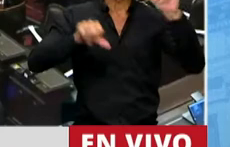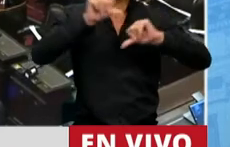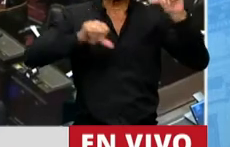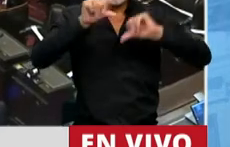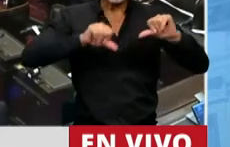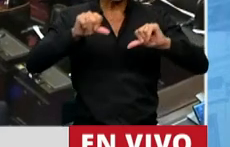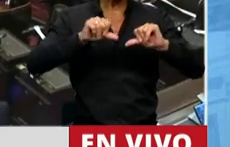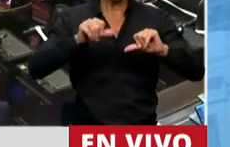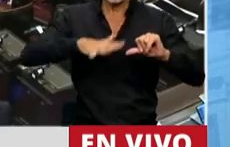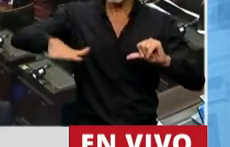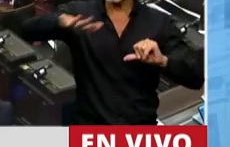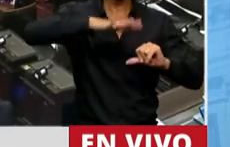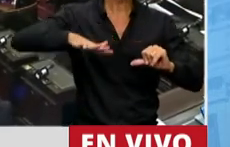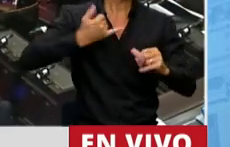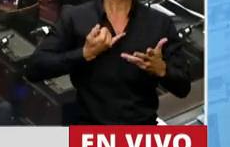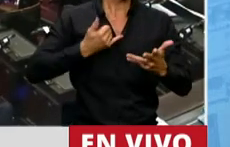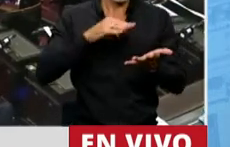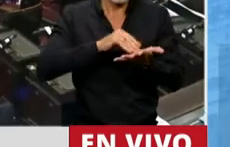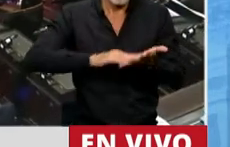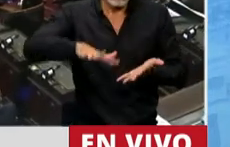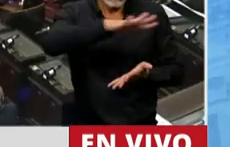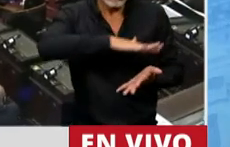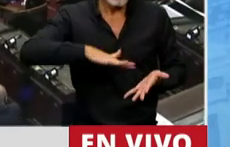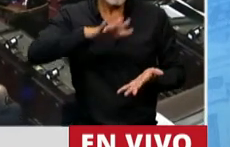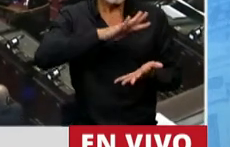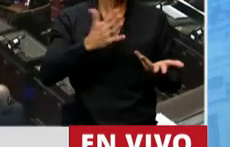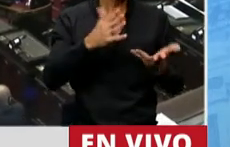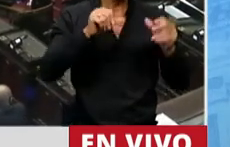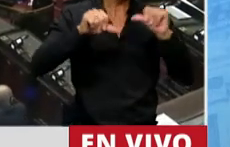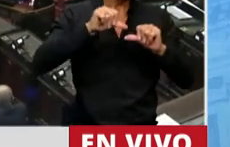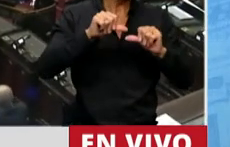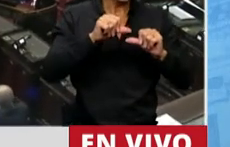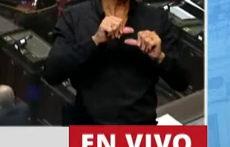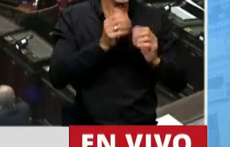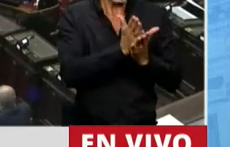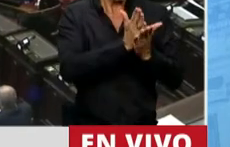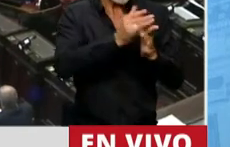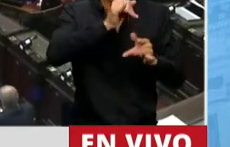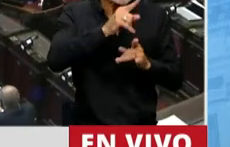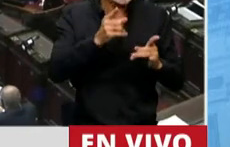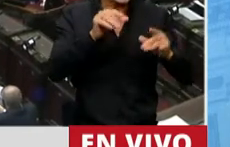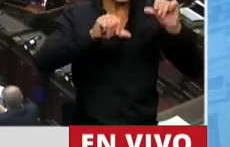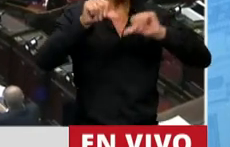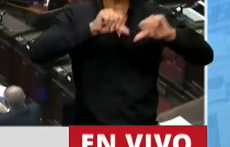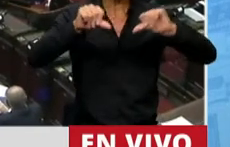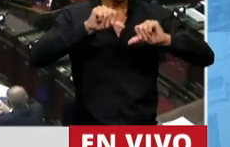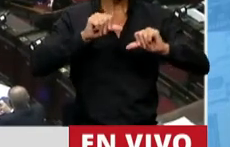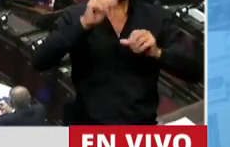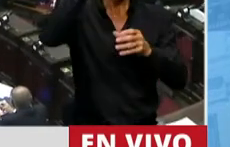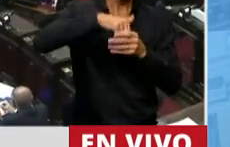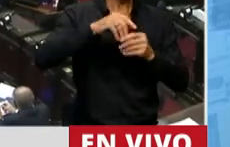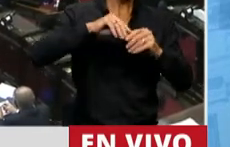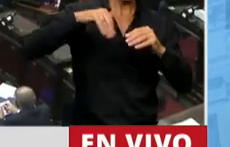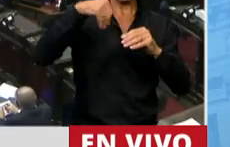situada en nuestro territorio, que no significa no hacer ciencias duras, nosotros hacemos ciencia en la